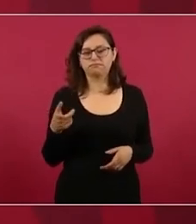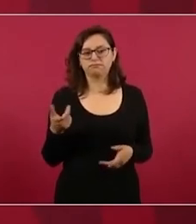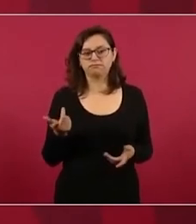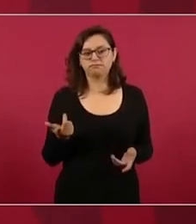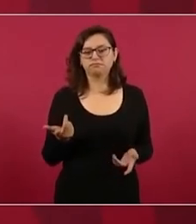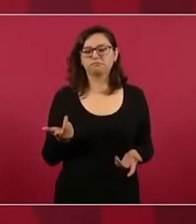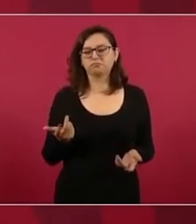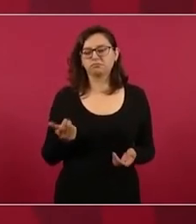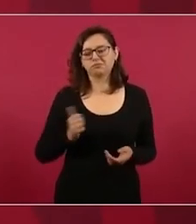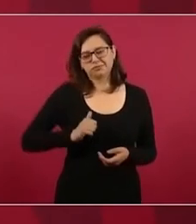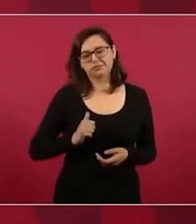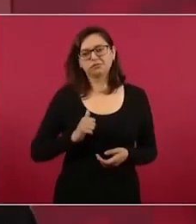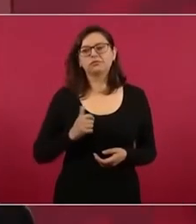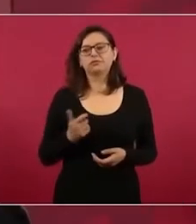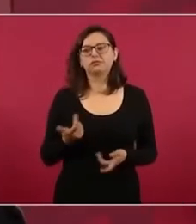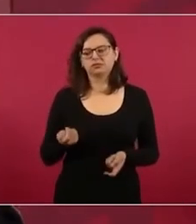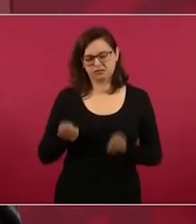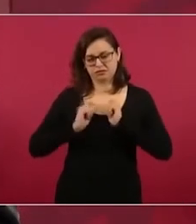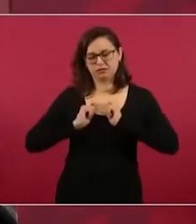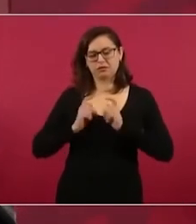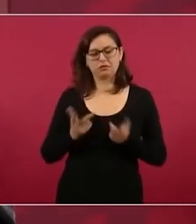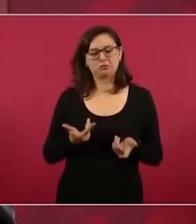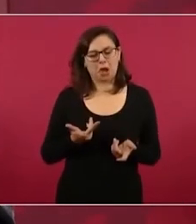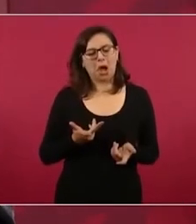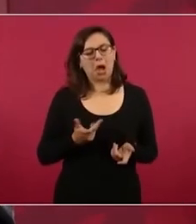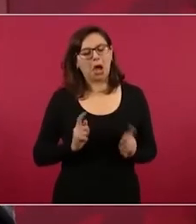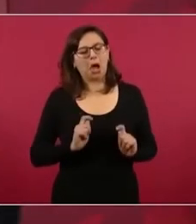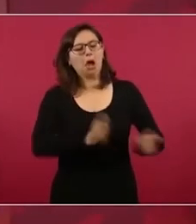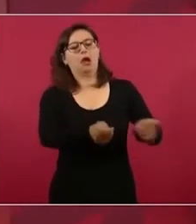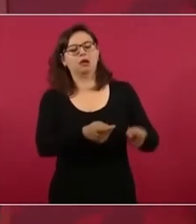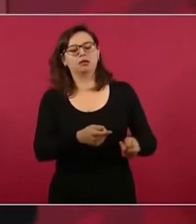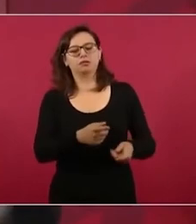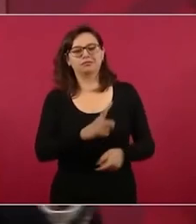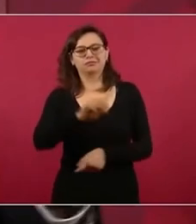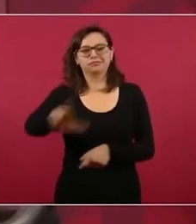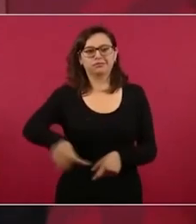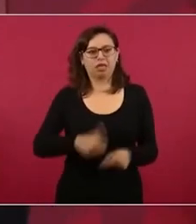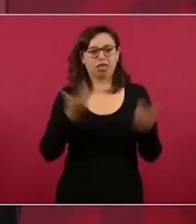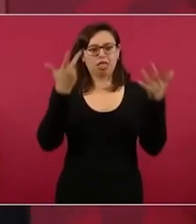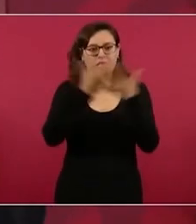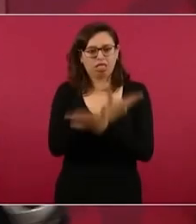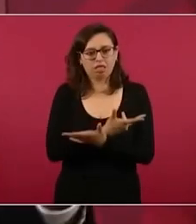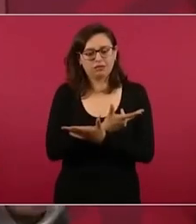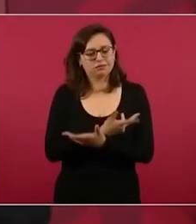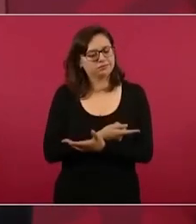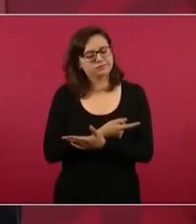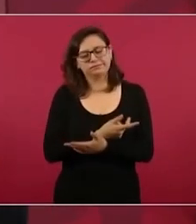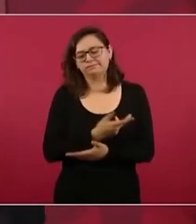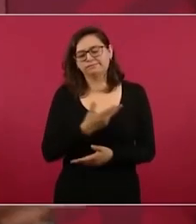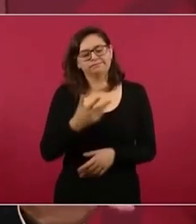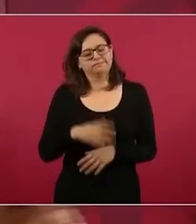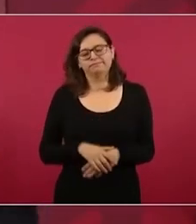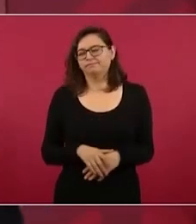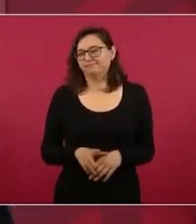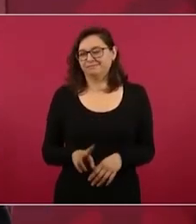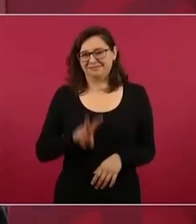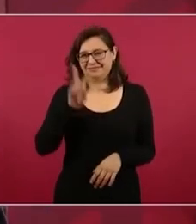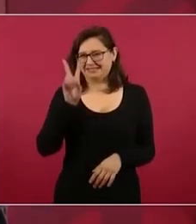palancas de quienes tienen influencias todo eso fue una